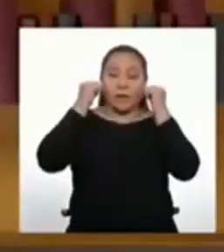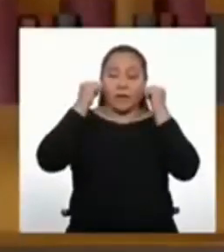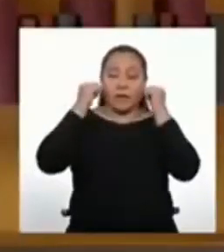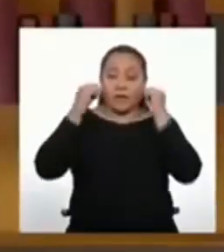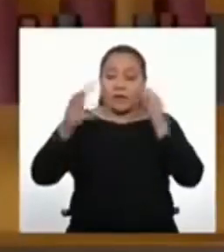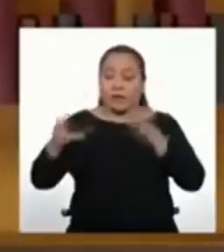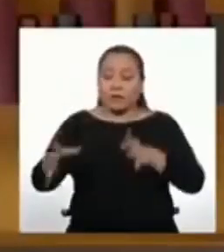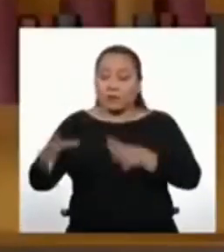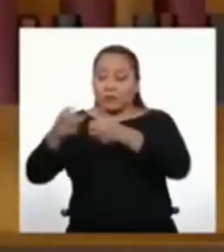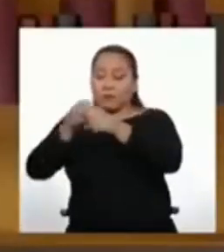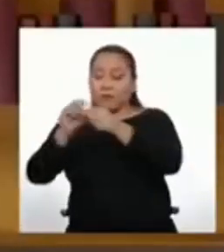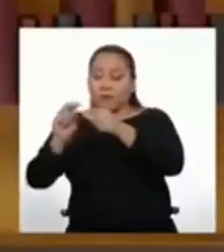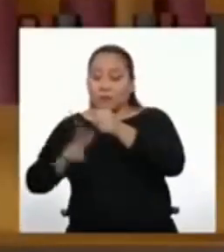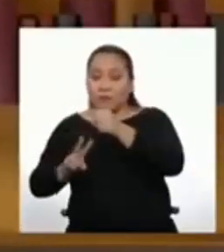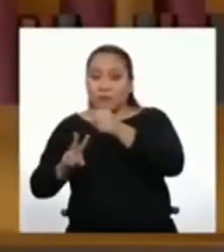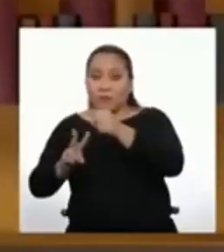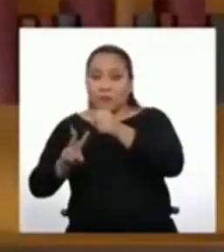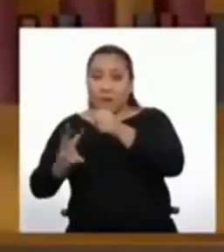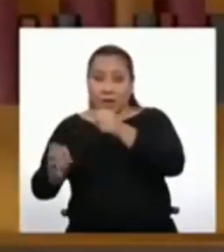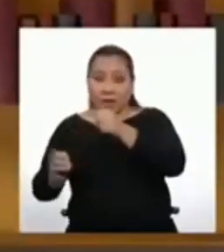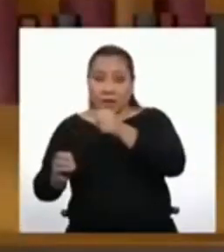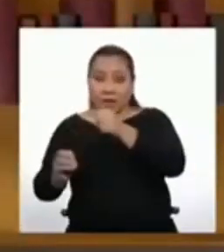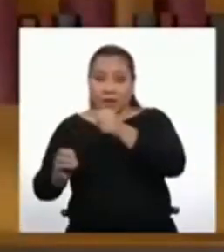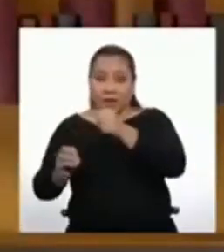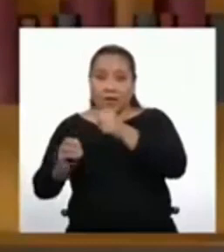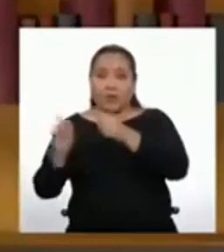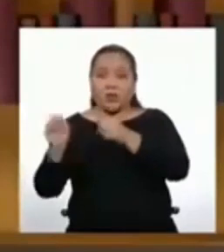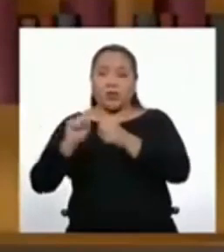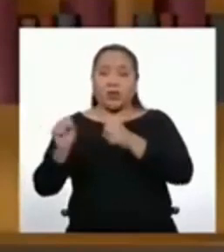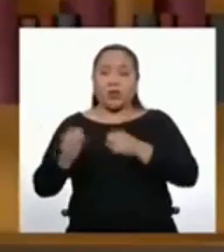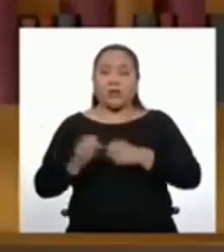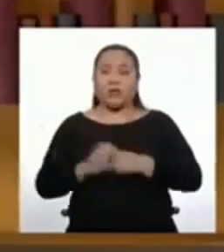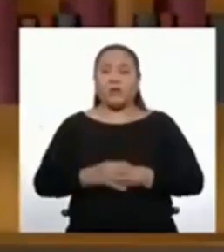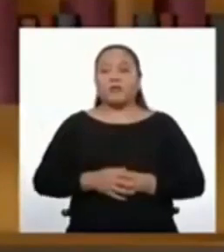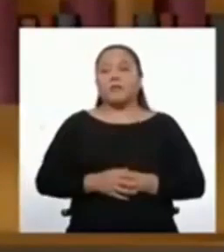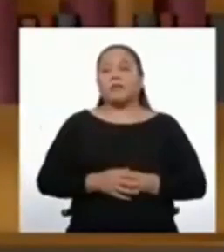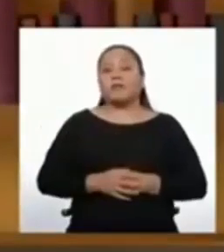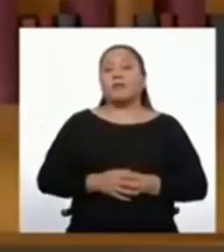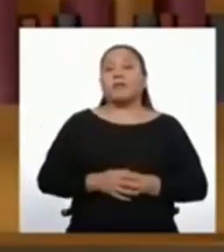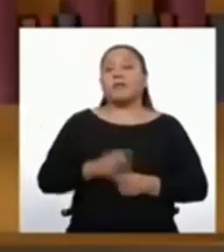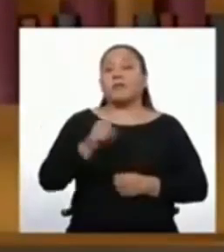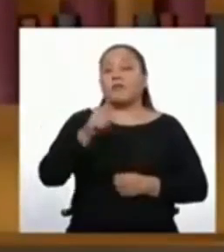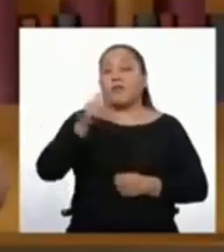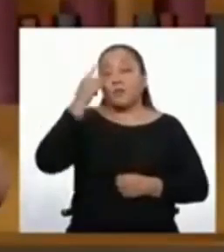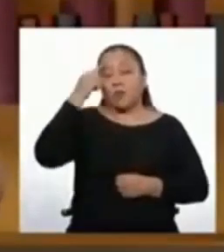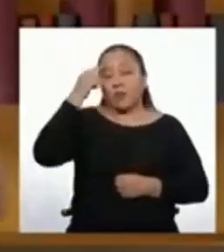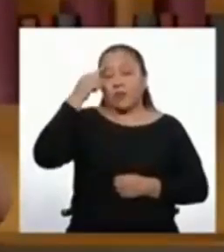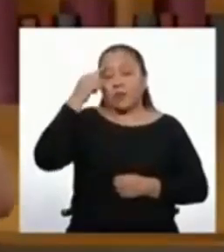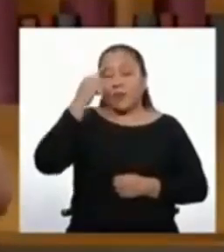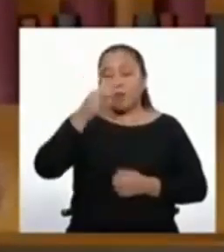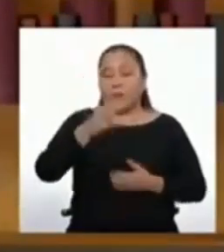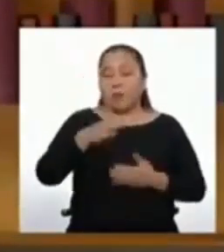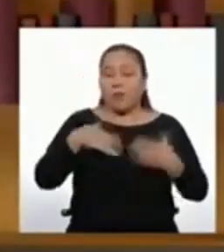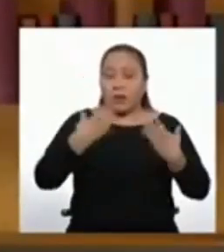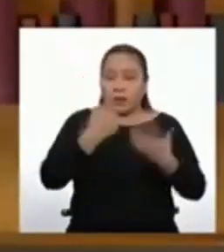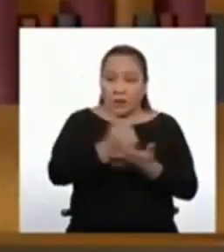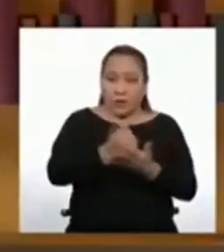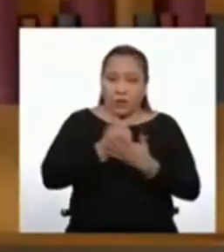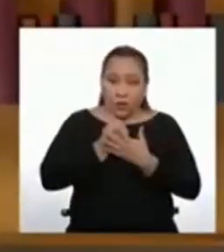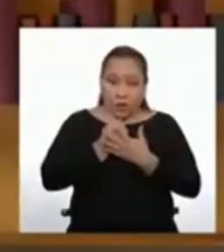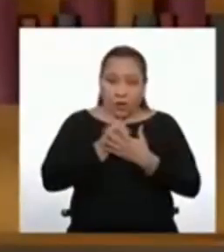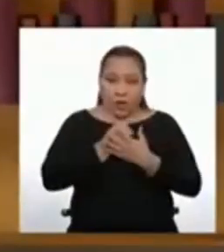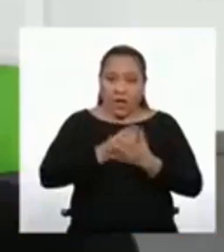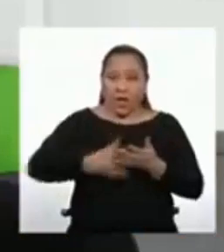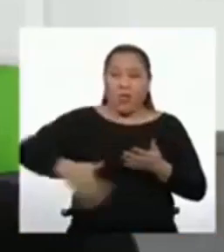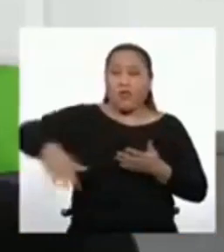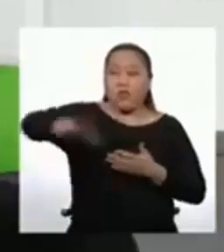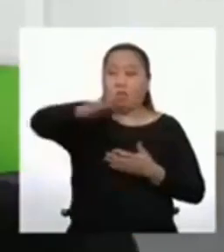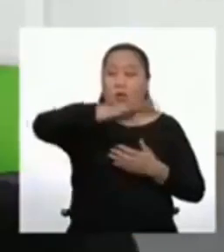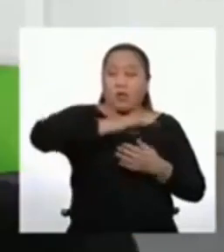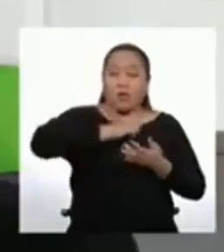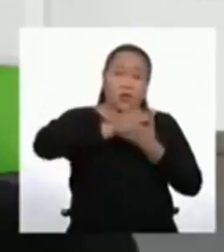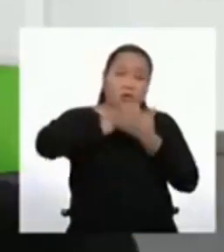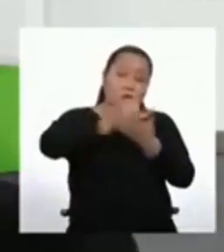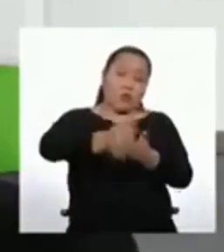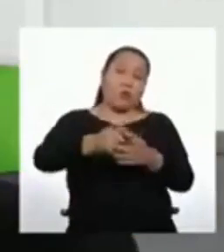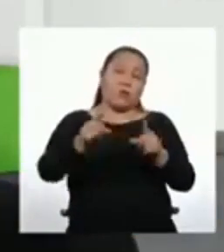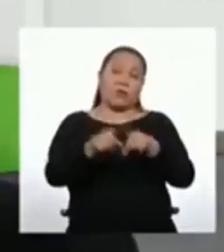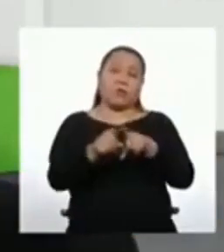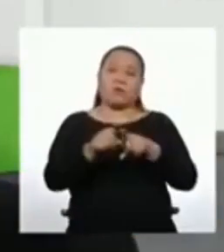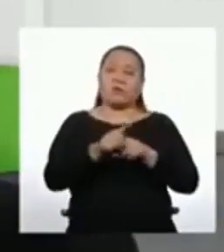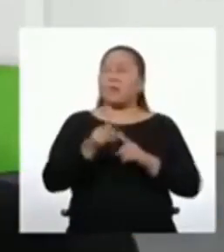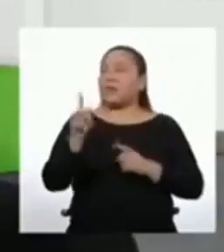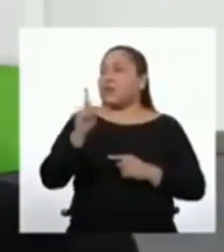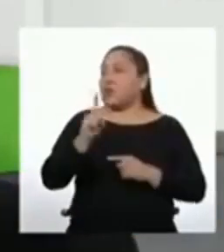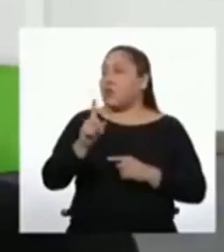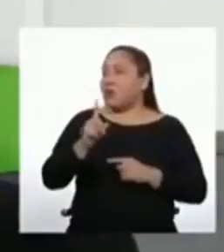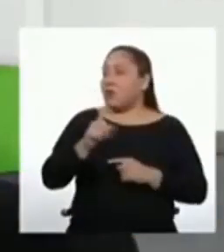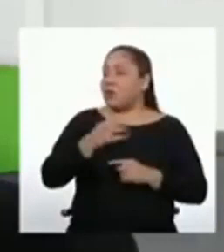queda es hacer un par de cálculos sencillos. Yanira, ¿crees que puedes darle una mano a todas y todos en casa? Si no me